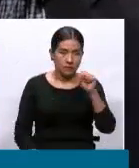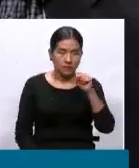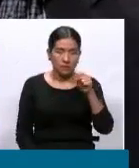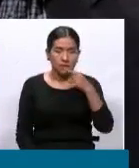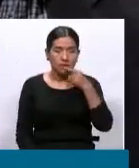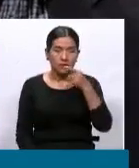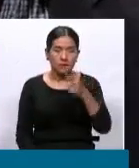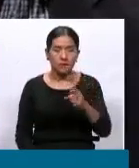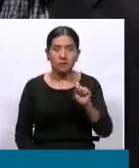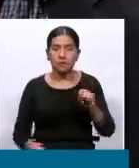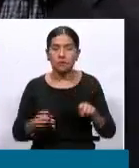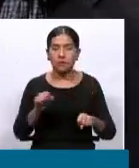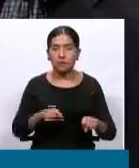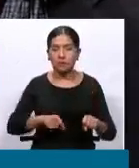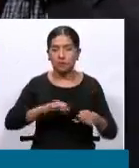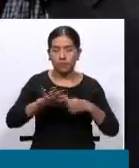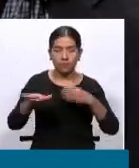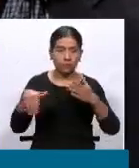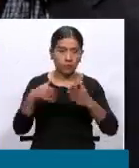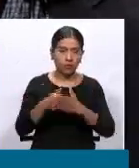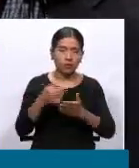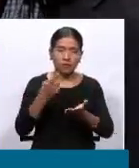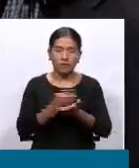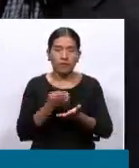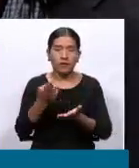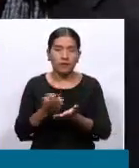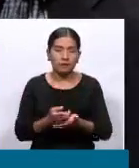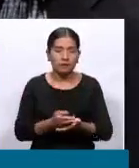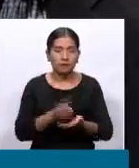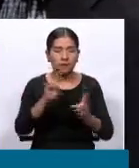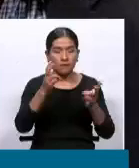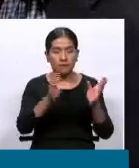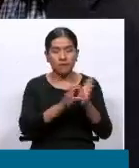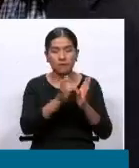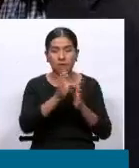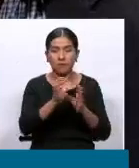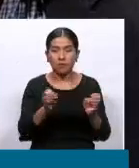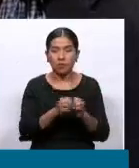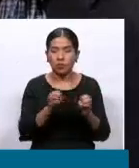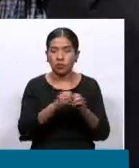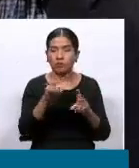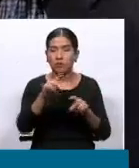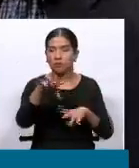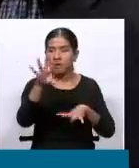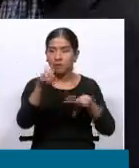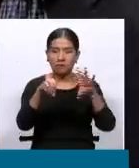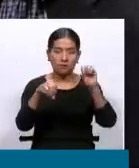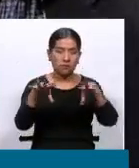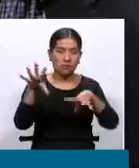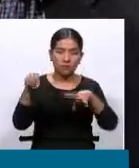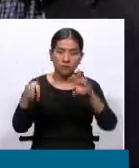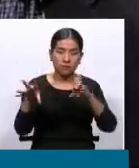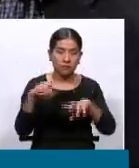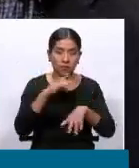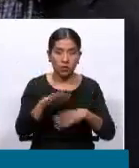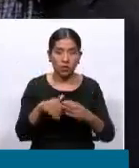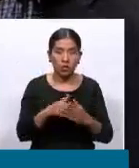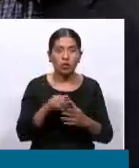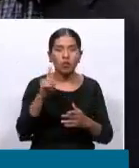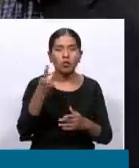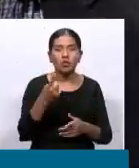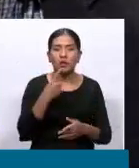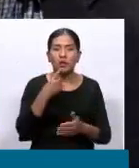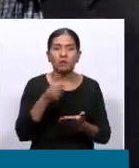es que los recursos que se redistribuyen de manera poblacionalmente solo alcanzan a